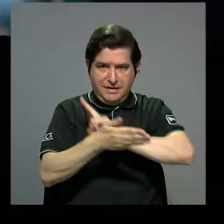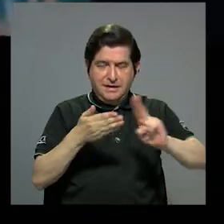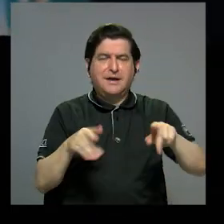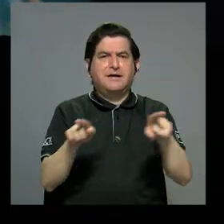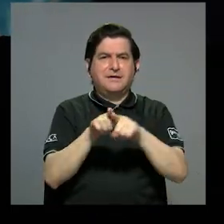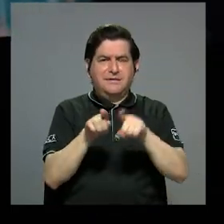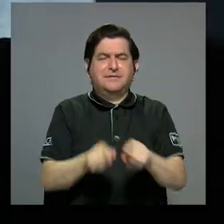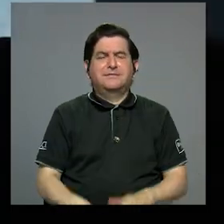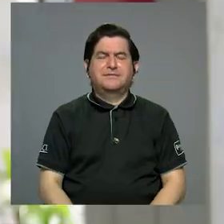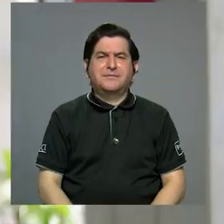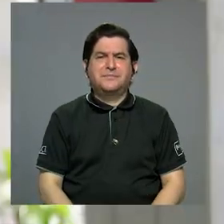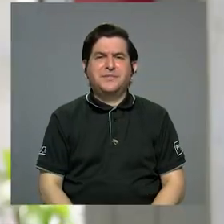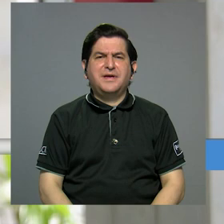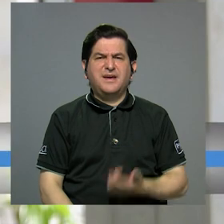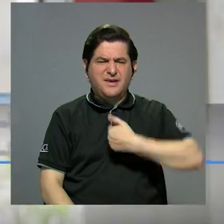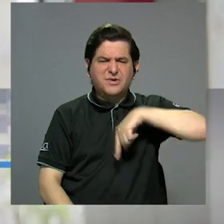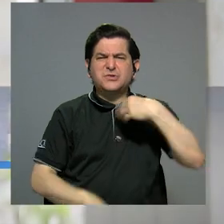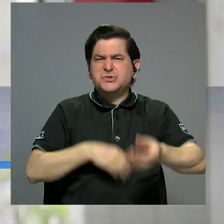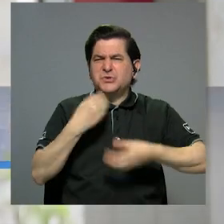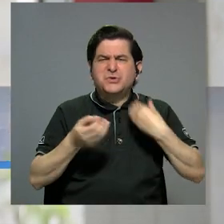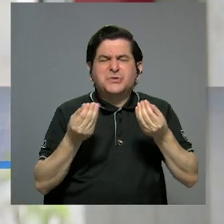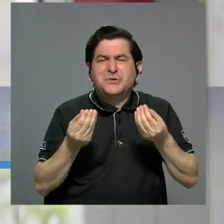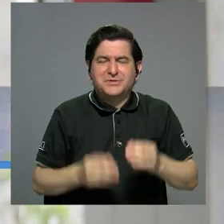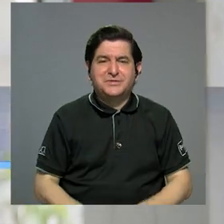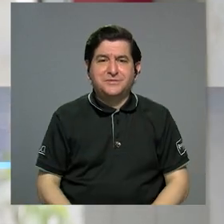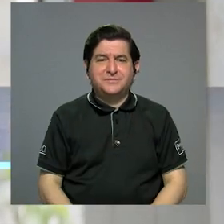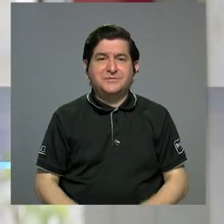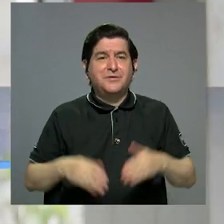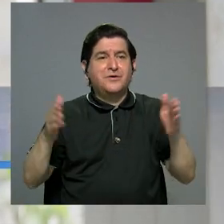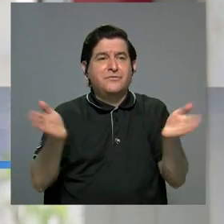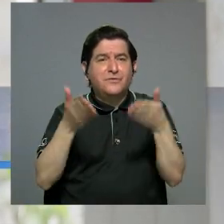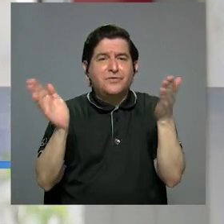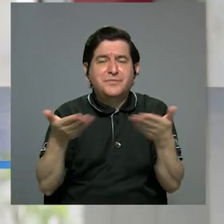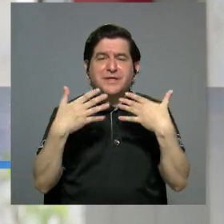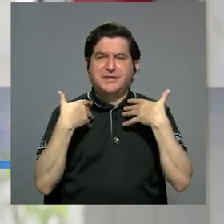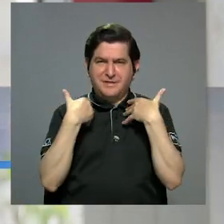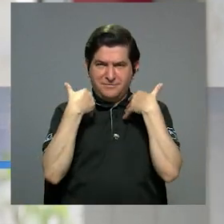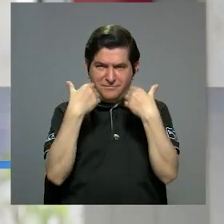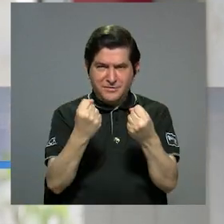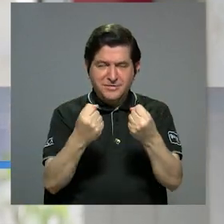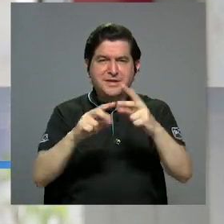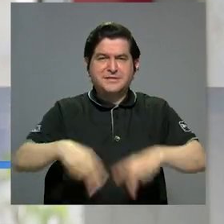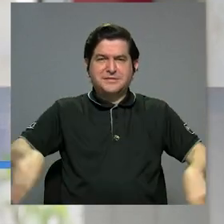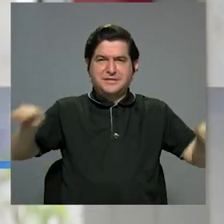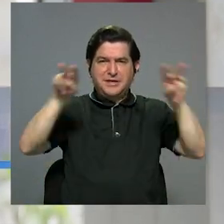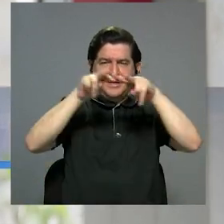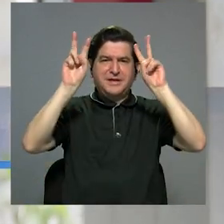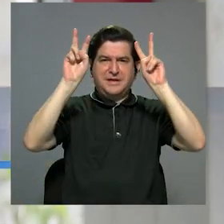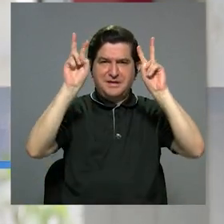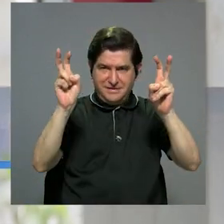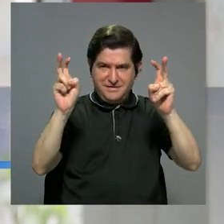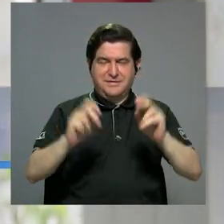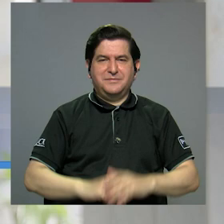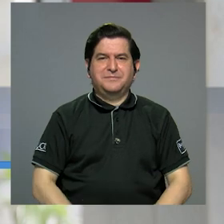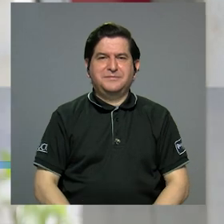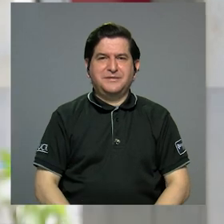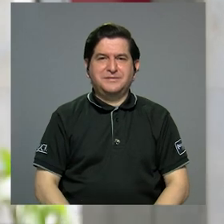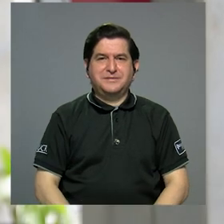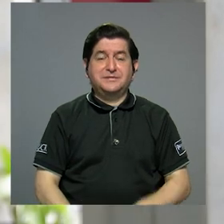universidad y con ello lo que hacemos es fomentar o fortalecer valores, temas